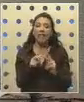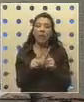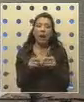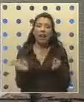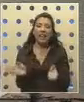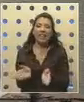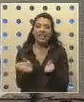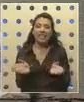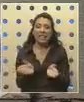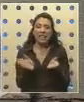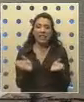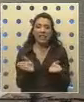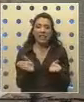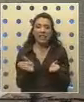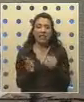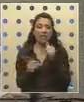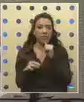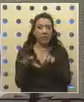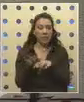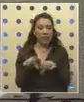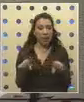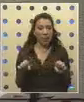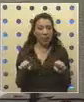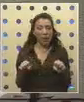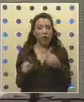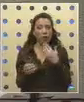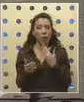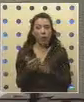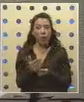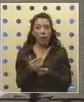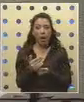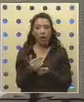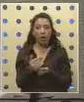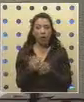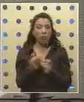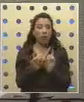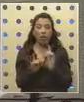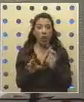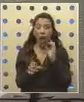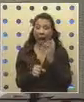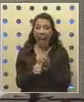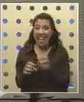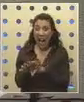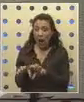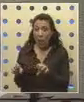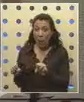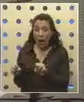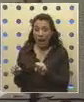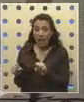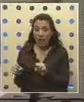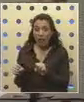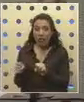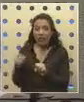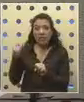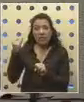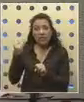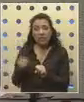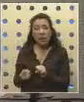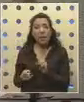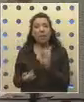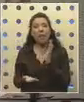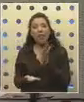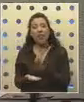incentivo al desacuerdo cuando, en caso de no haber acuerdo, siempre